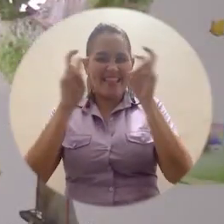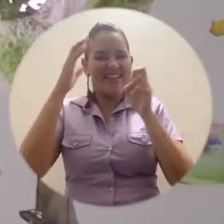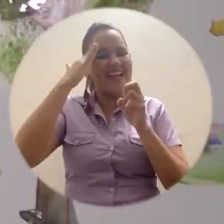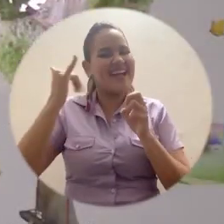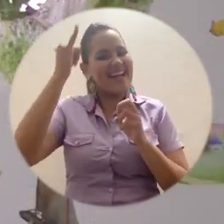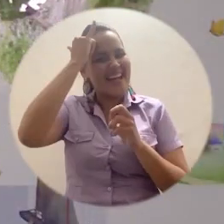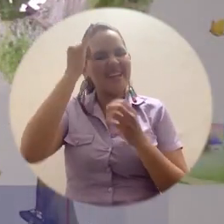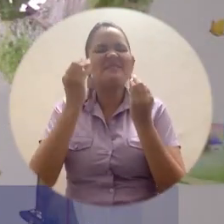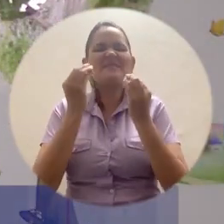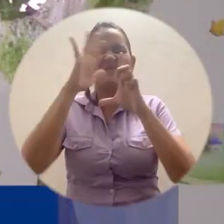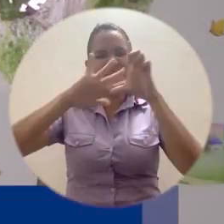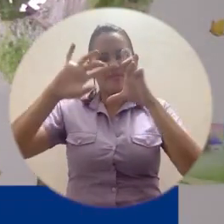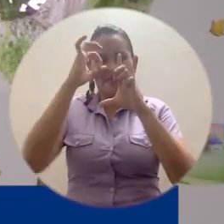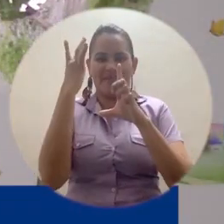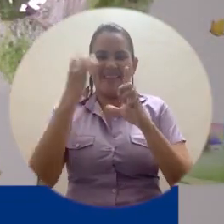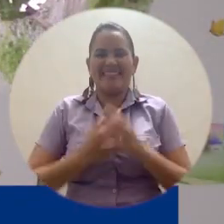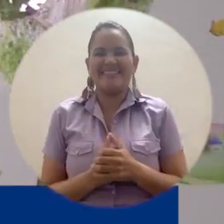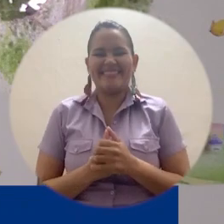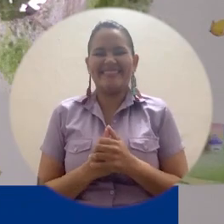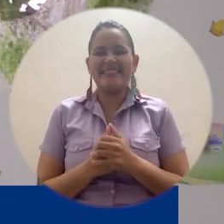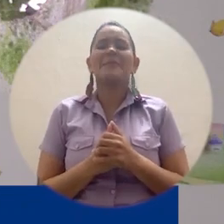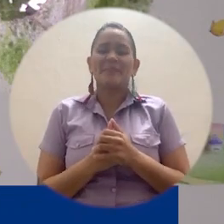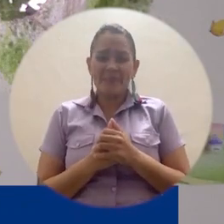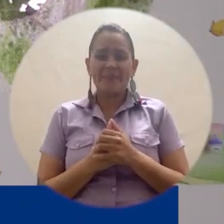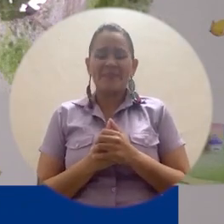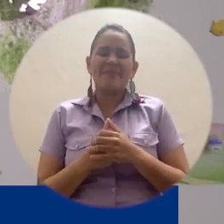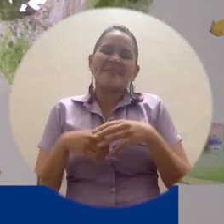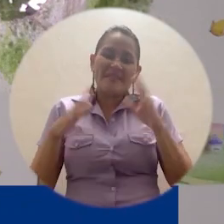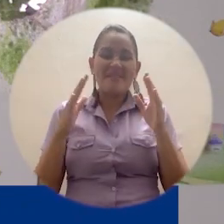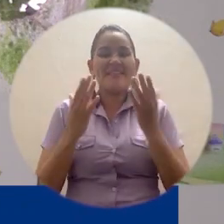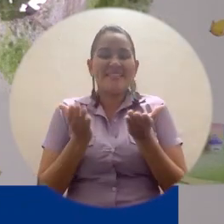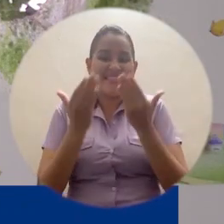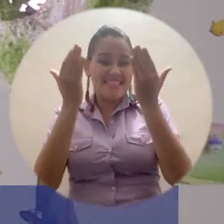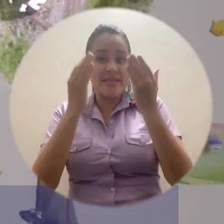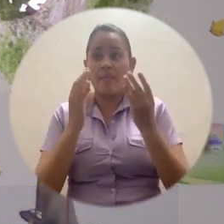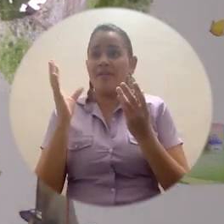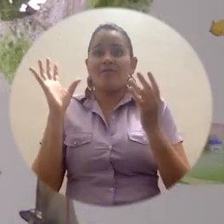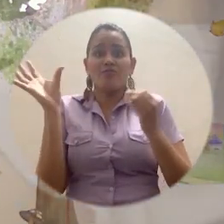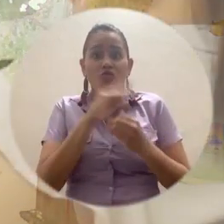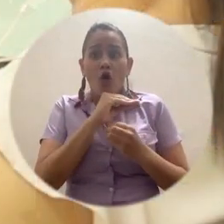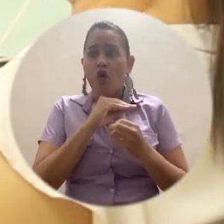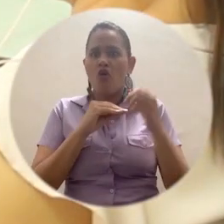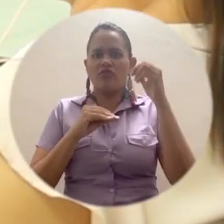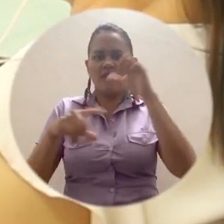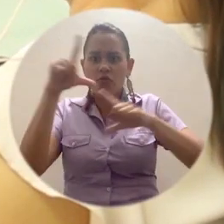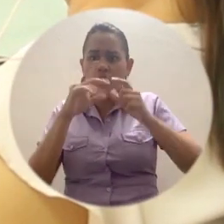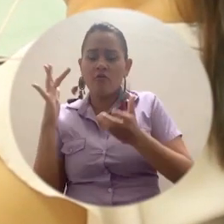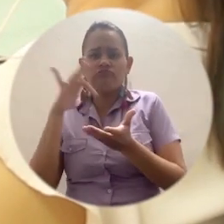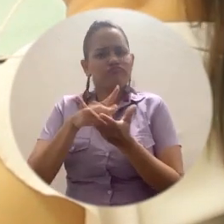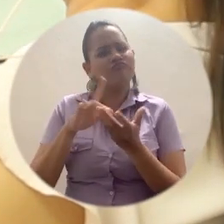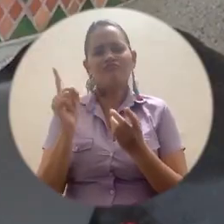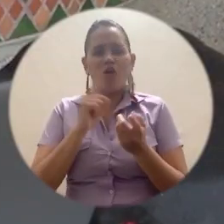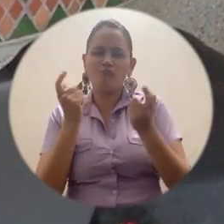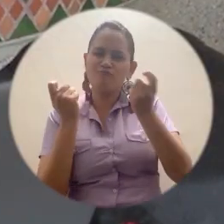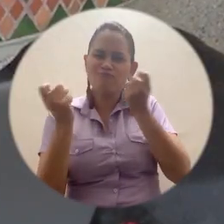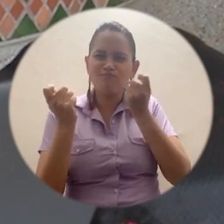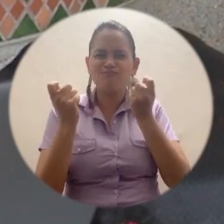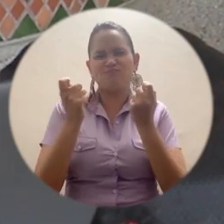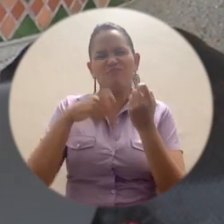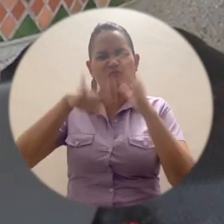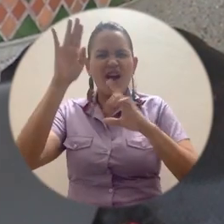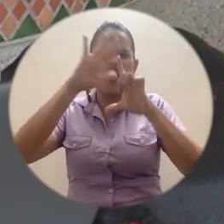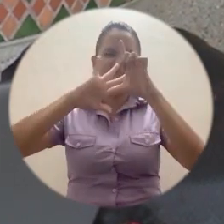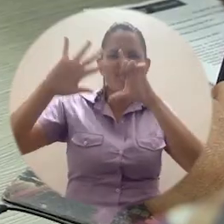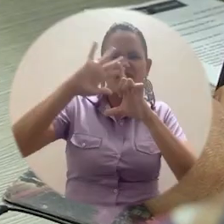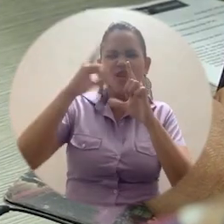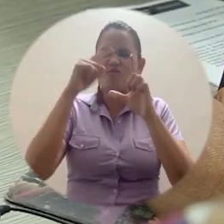nos vamos rotando. Y entonces no estamos todos al mismo tiempo en el laboratorio. Los docentes y estudiantes han hecho uso de medios